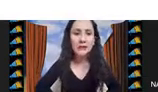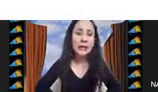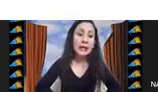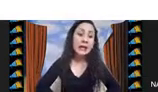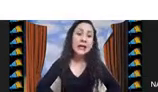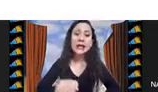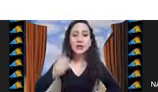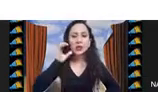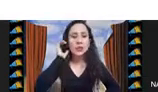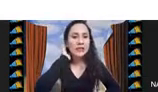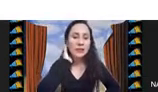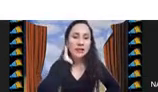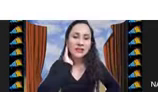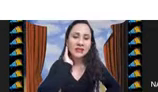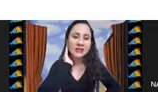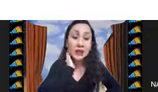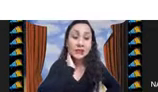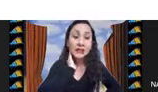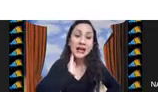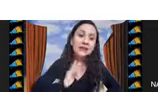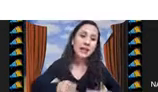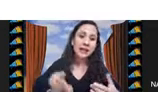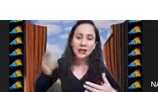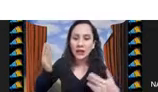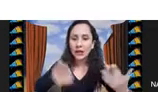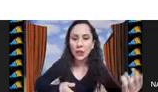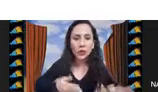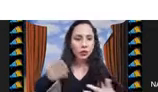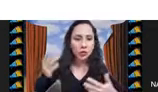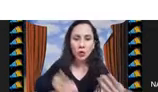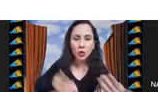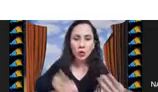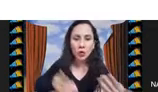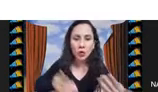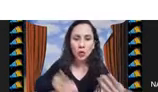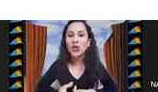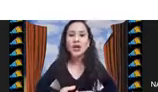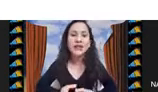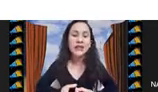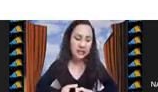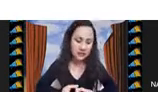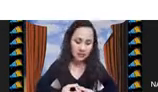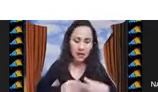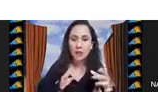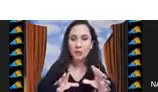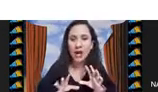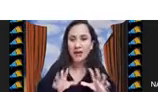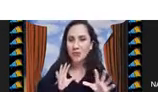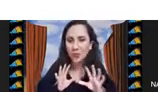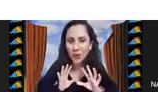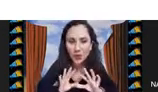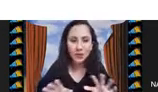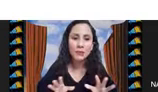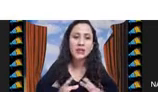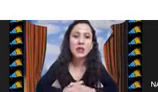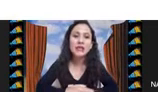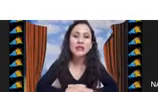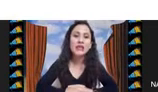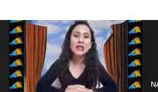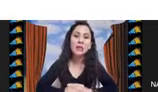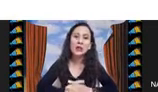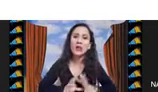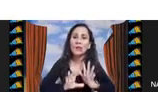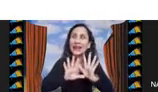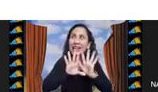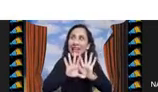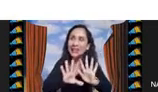problemas. Y estos suelen llamarse meta-heurísticas, y aquí tenemos un conjunto de métodos, hay un montón de meta